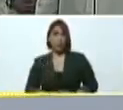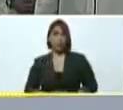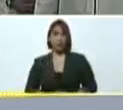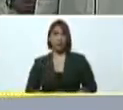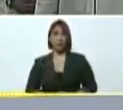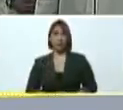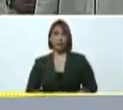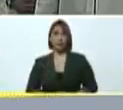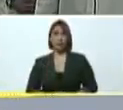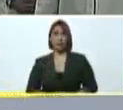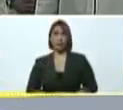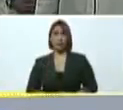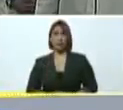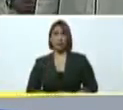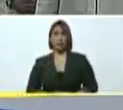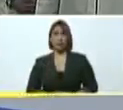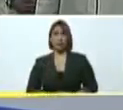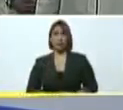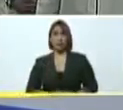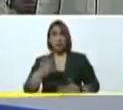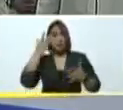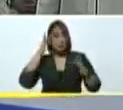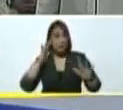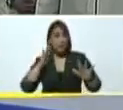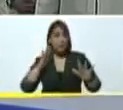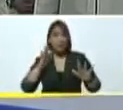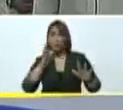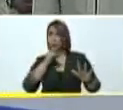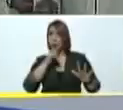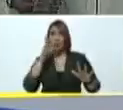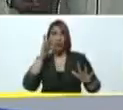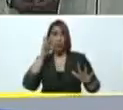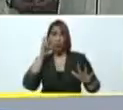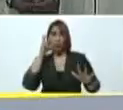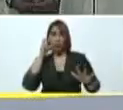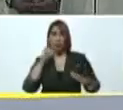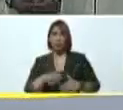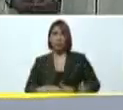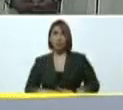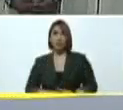no parece que todavía no hay audio me escuchan